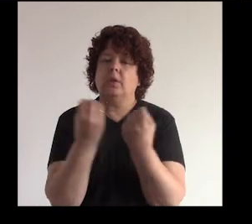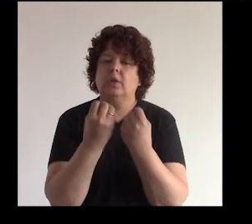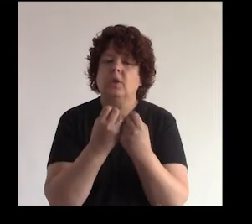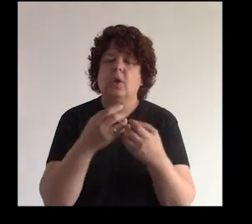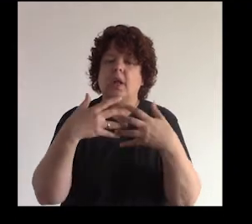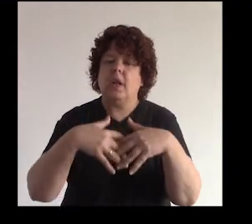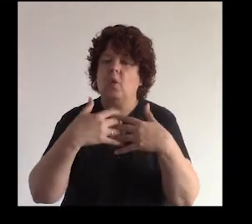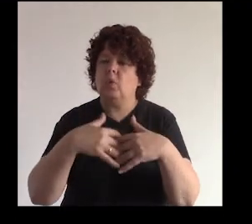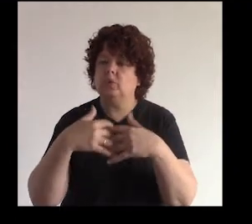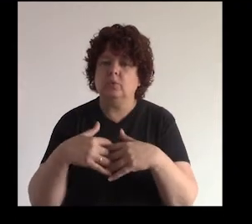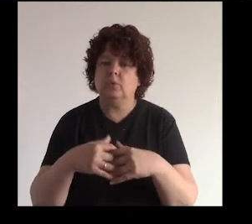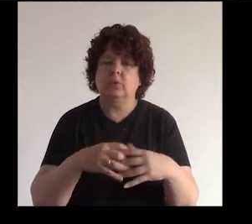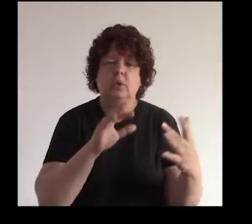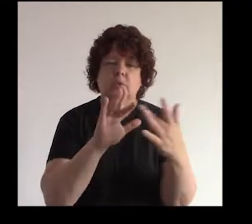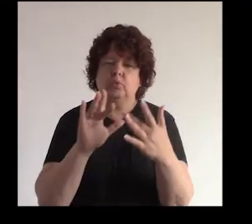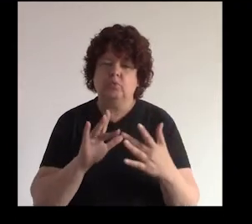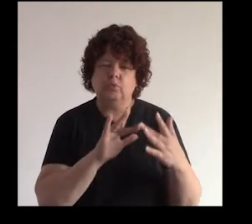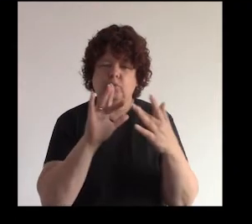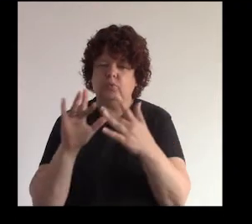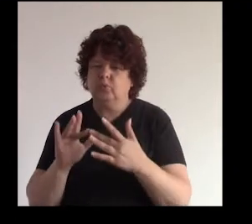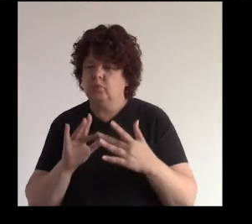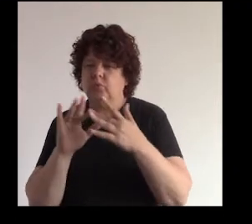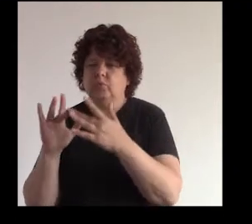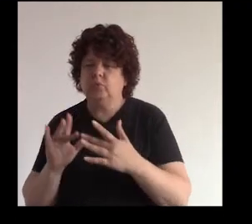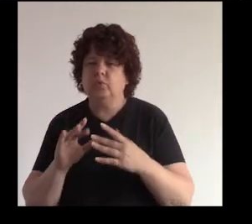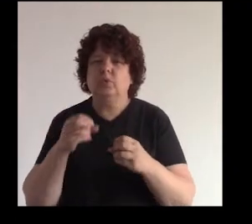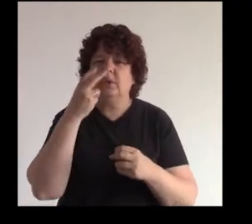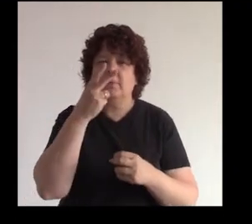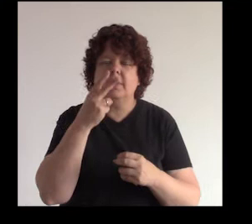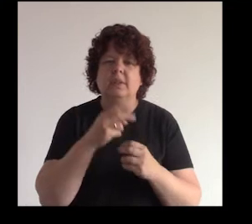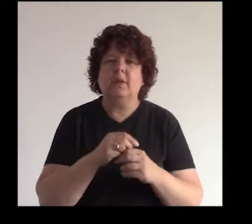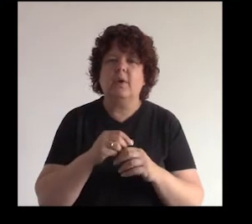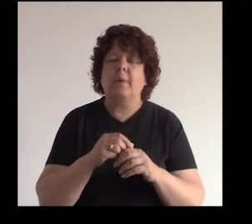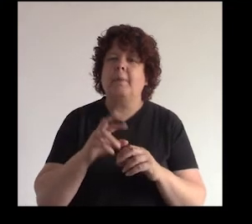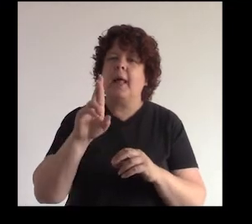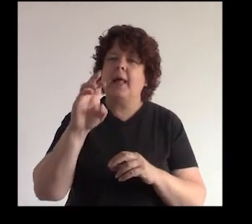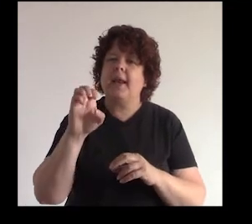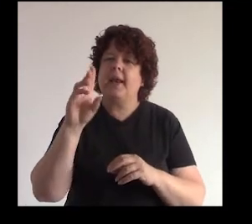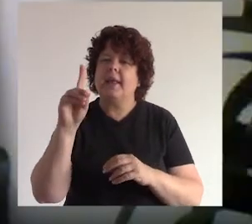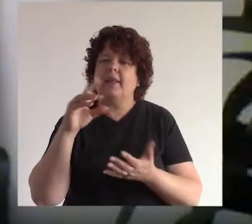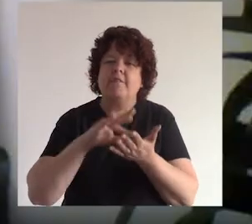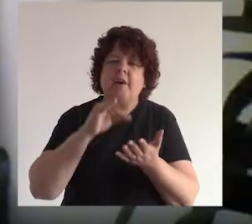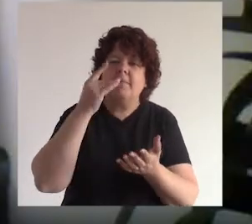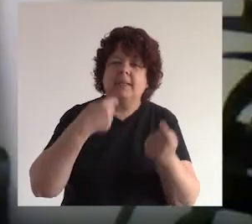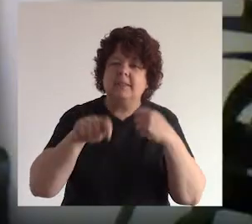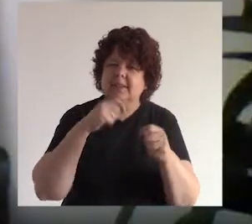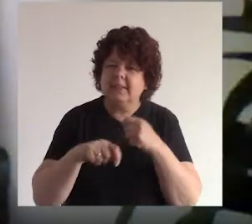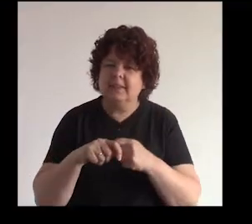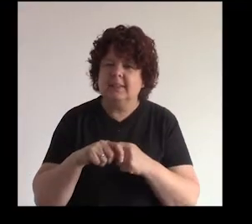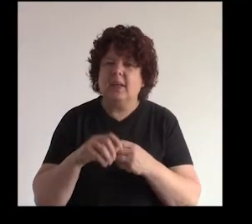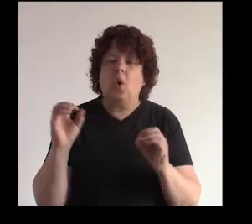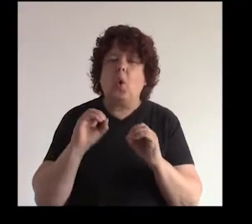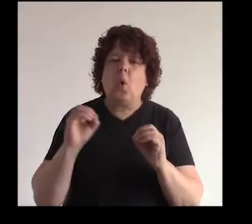de establecimientos o negocios ¿sí? ustedes han visto la red de farmacias de repente que hay acá